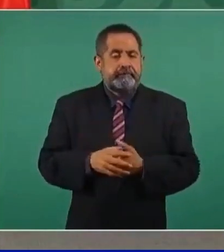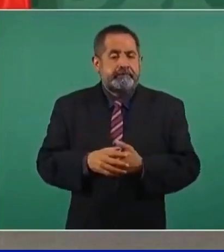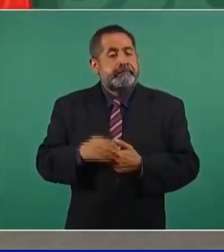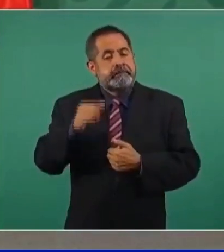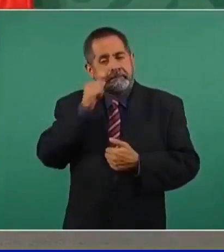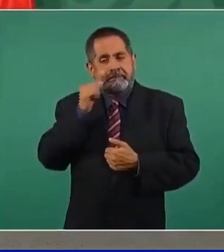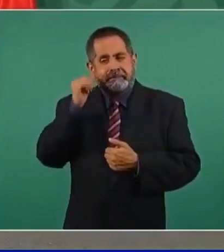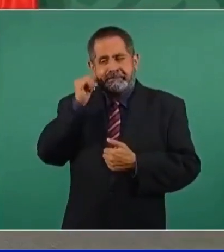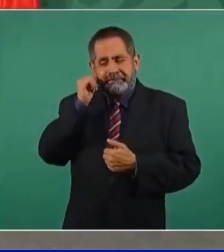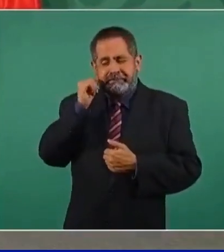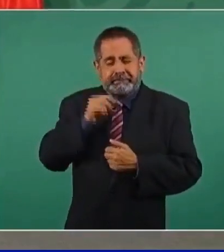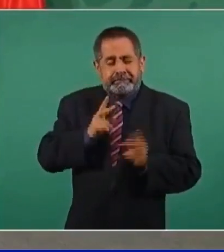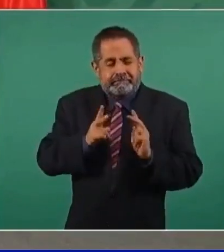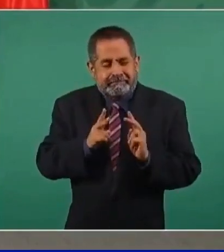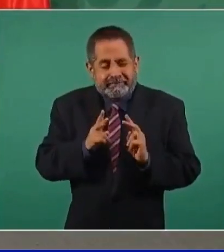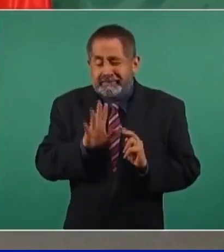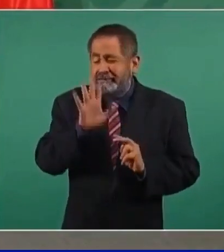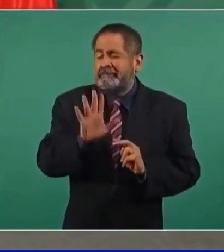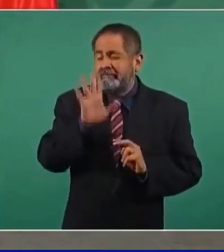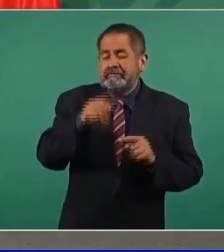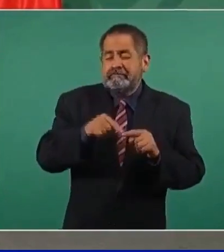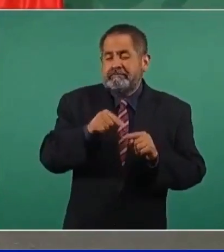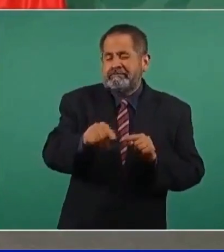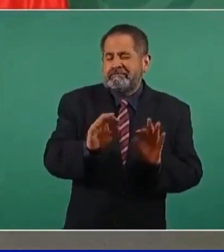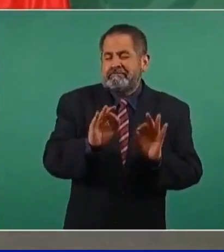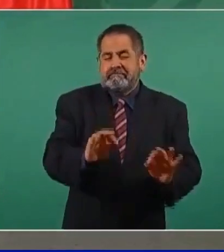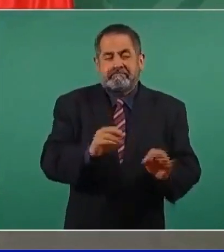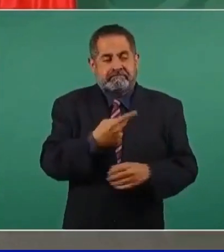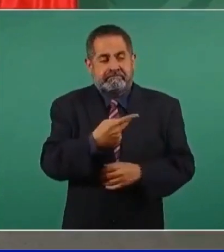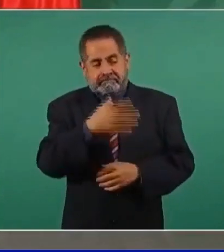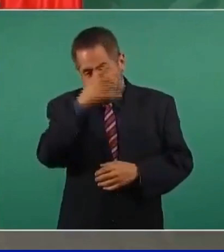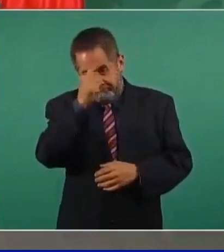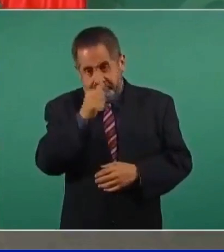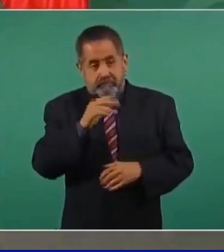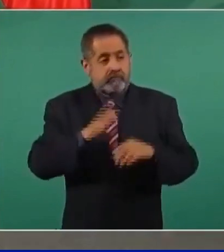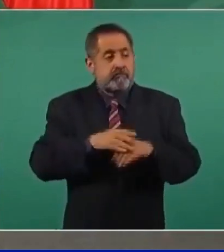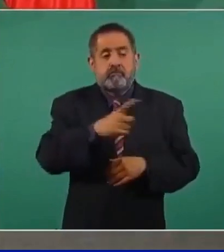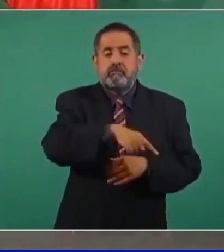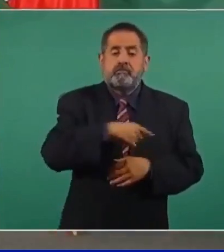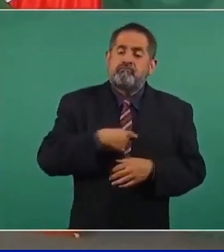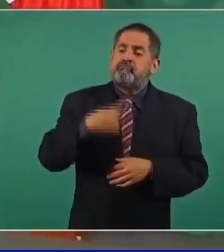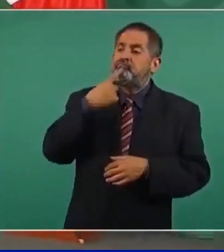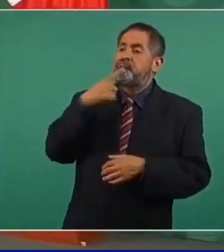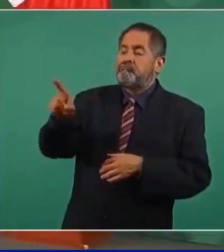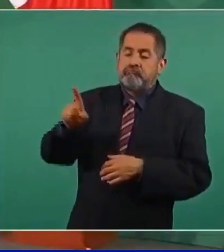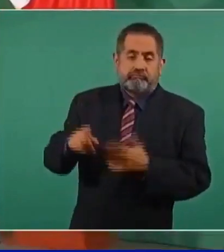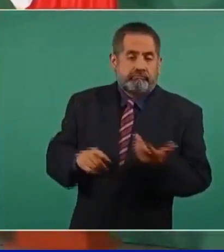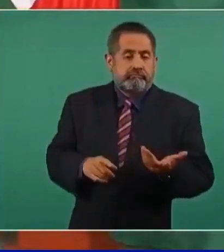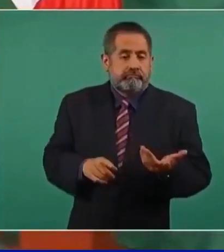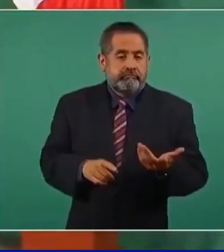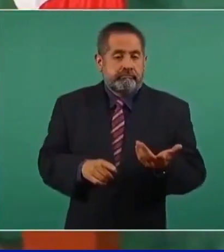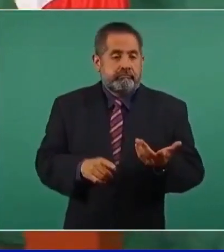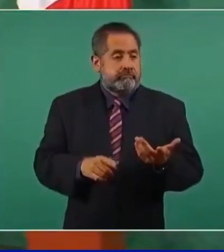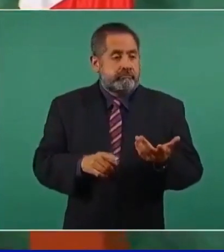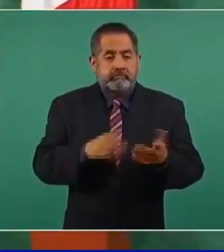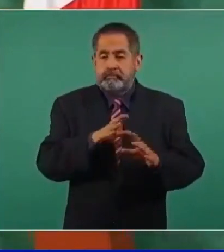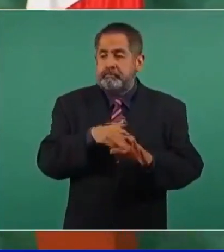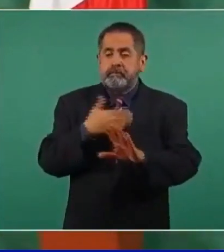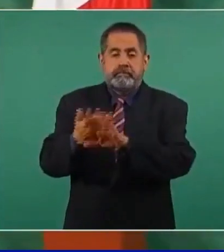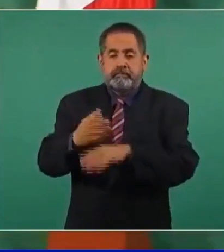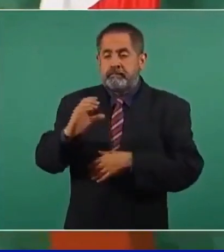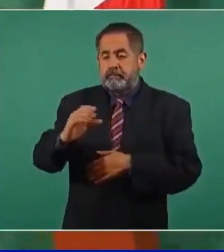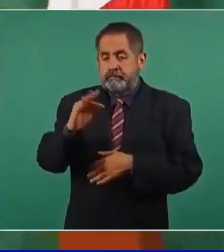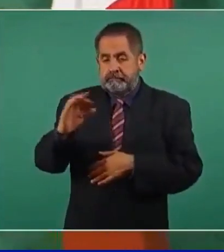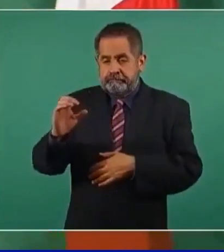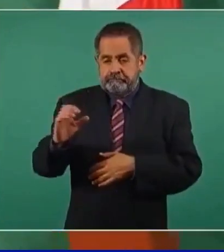de llegar a un acuerdo, porque hubo una demanda en contra de la Comisión